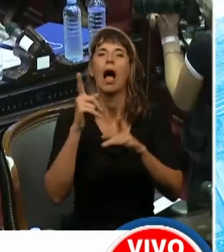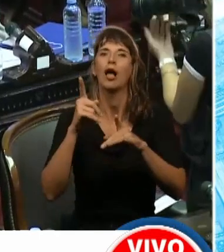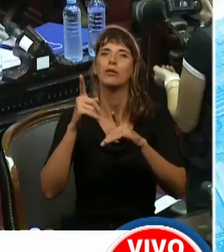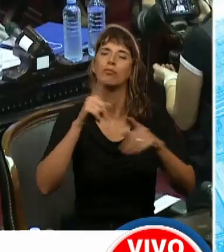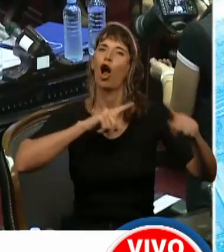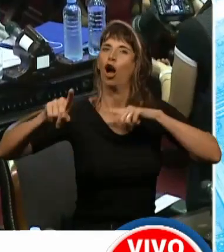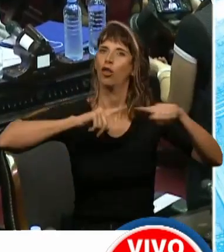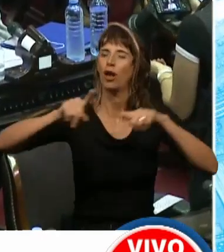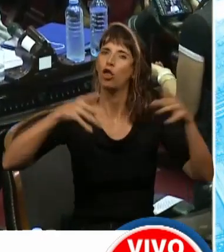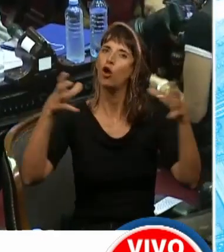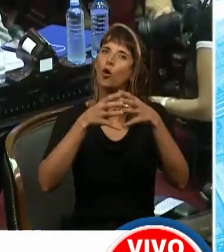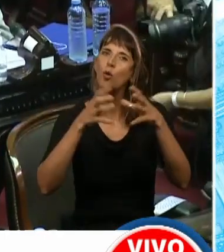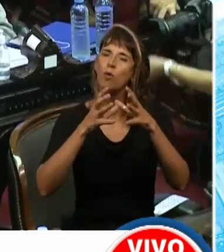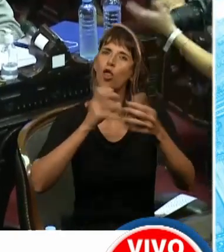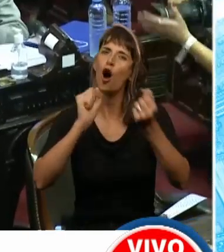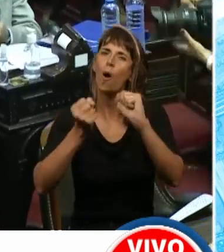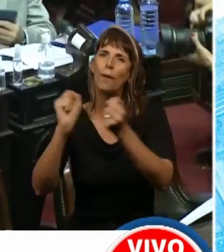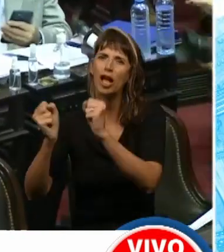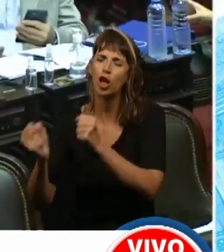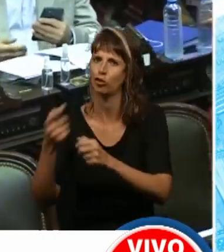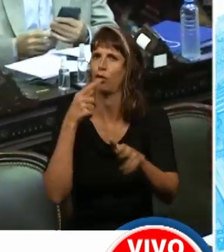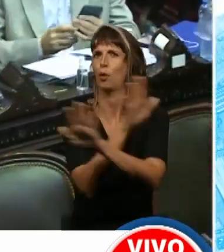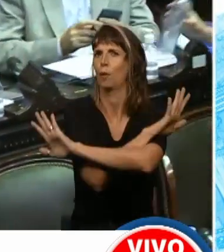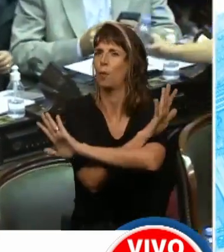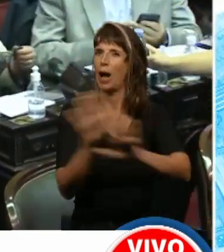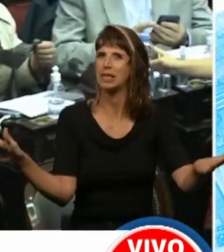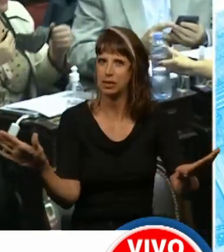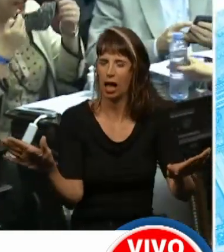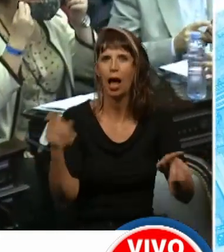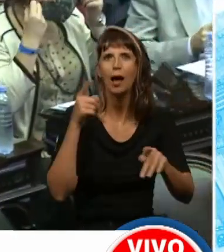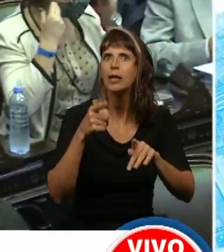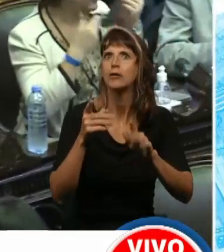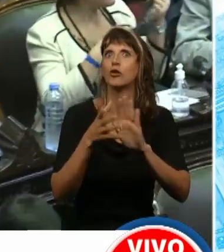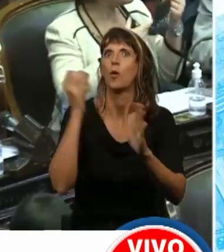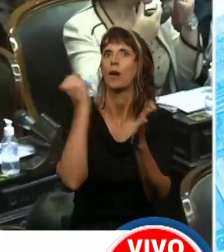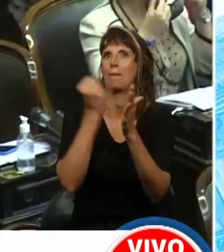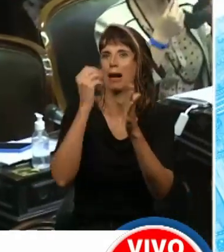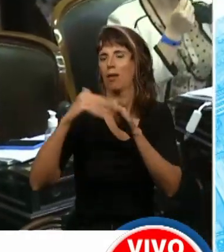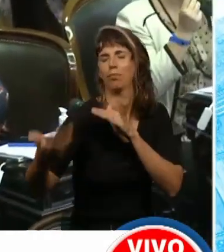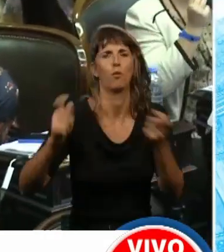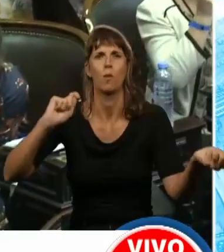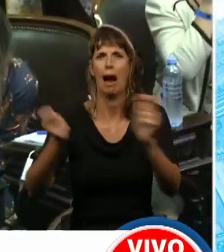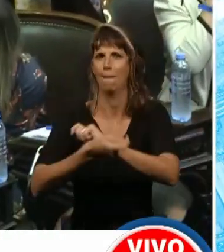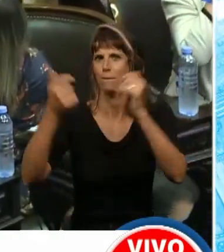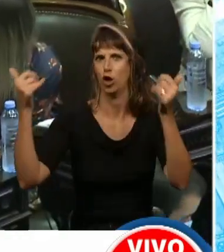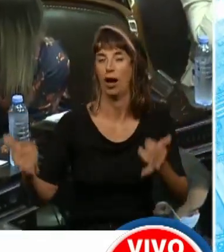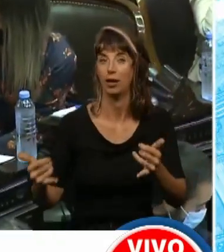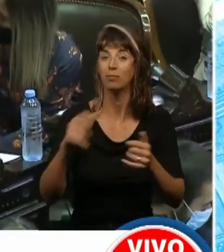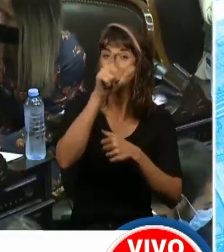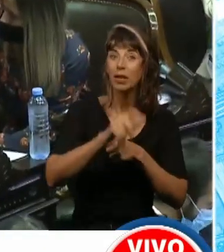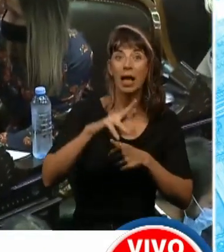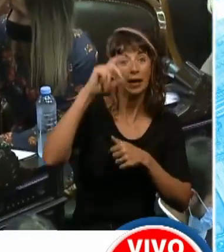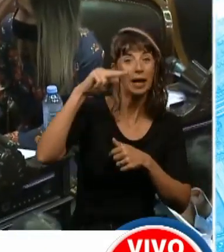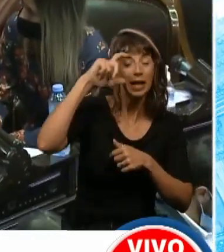dijo basta y que, como sabemos, marcó un antes y un después. A René se lo